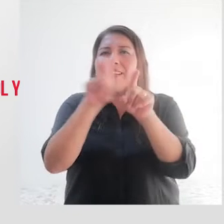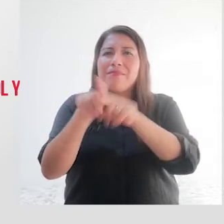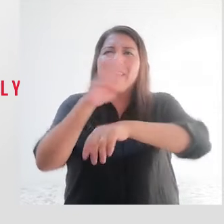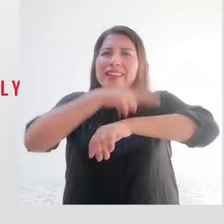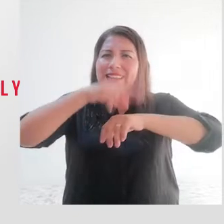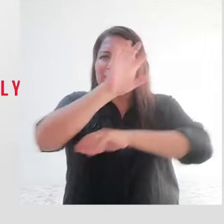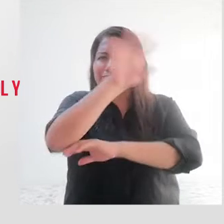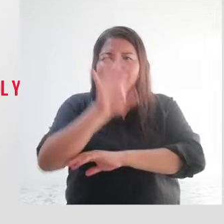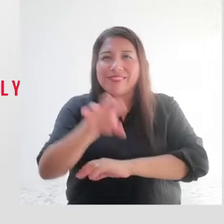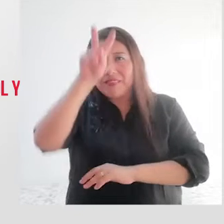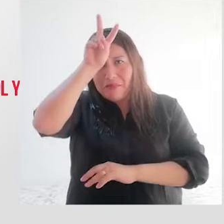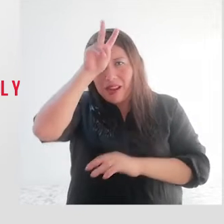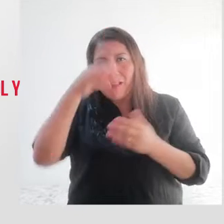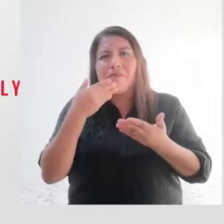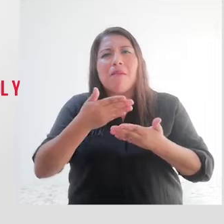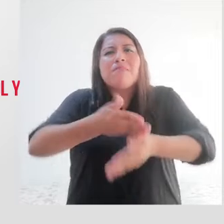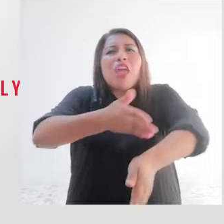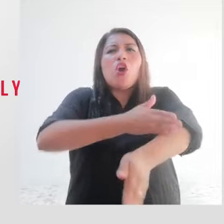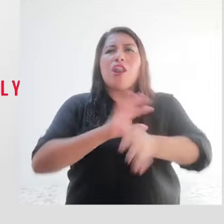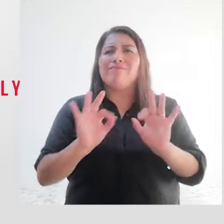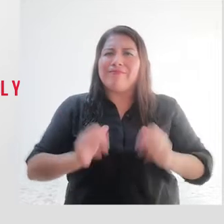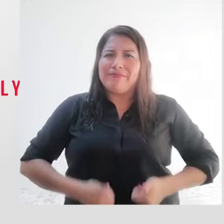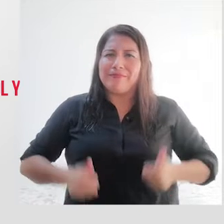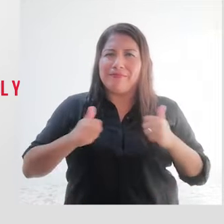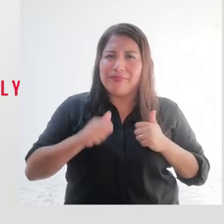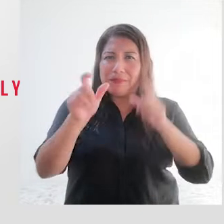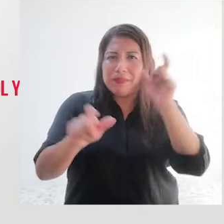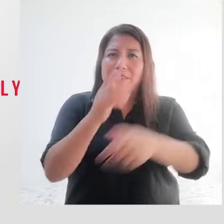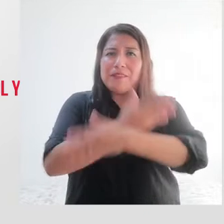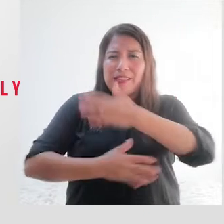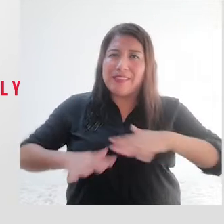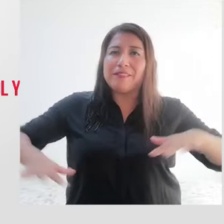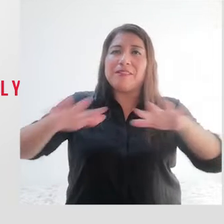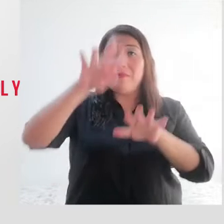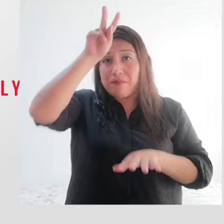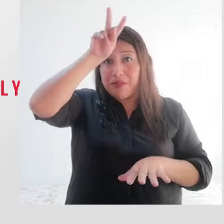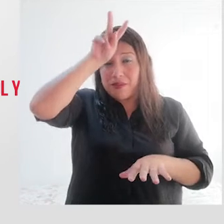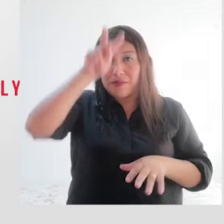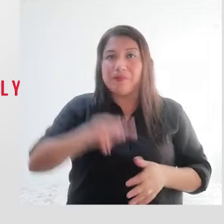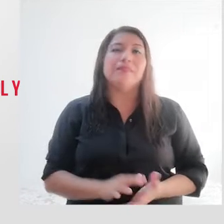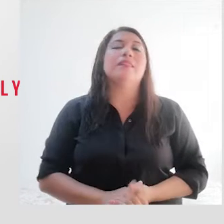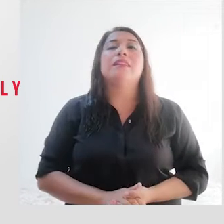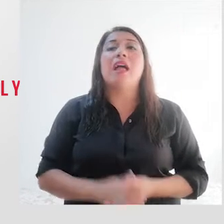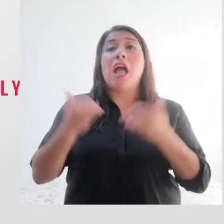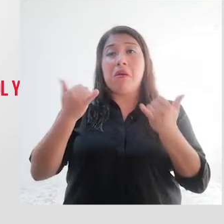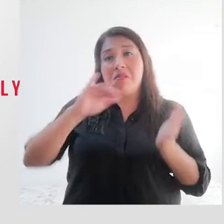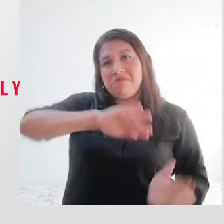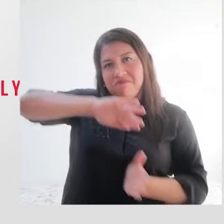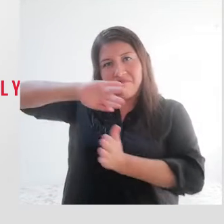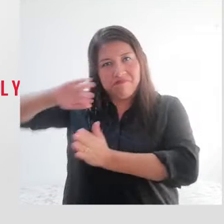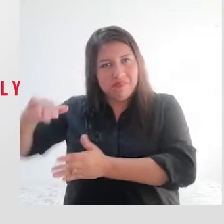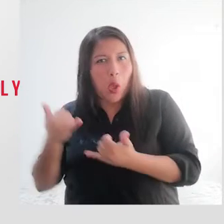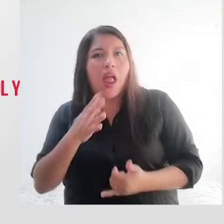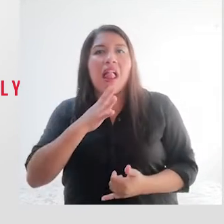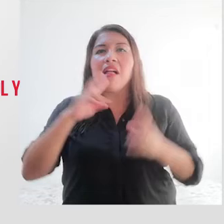mejorar la calidad de vida de las personas con discapacidad a nivel nacional. Y ahora Enrique nos vamos al